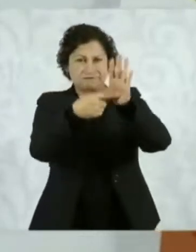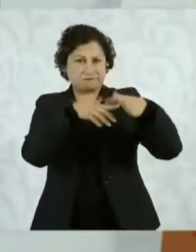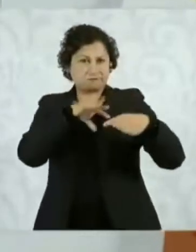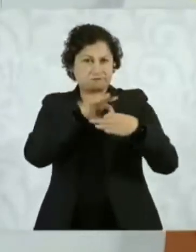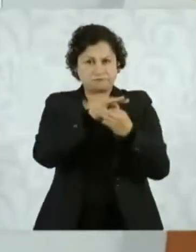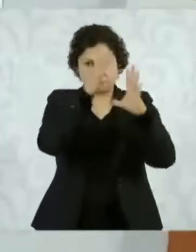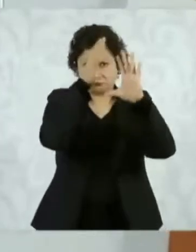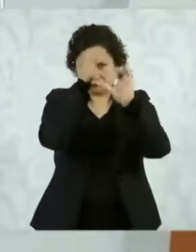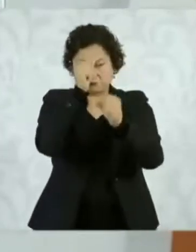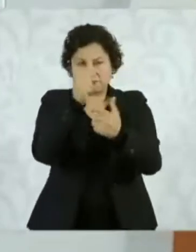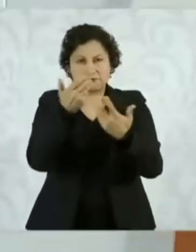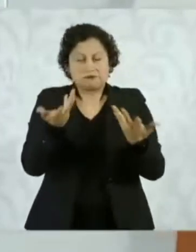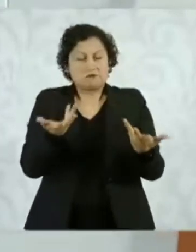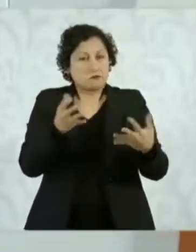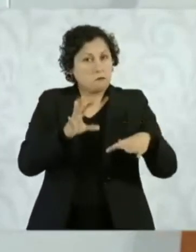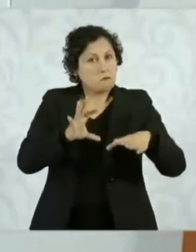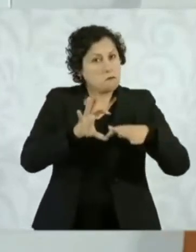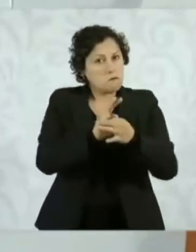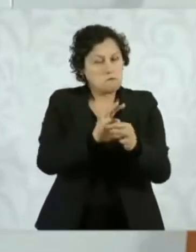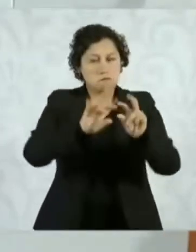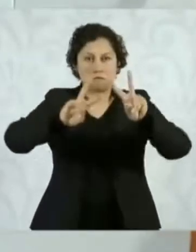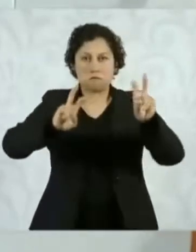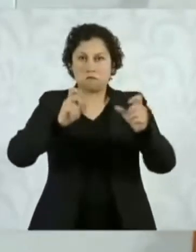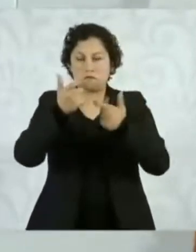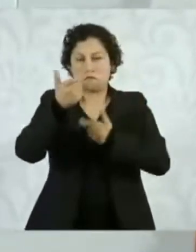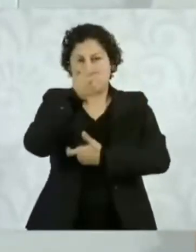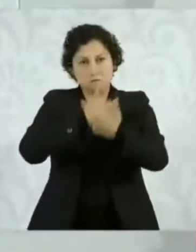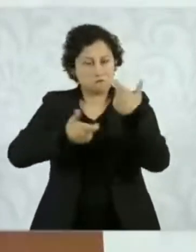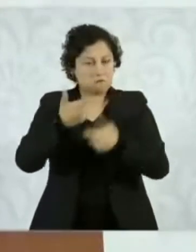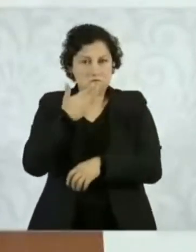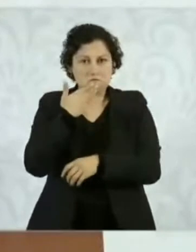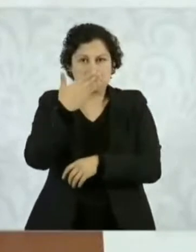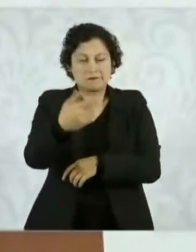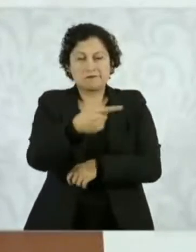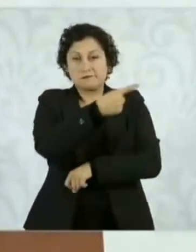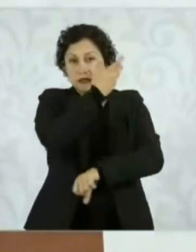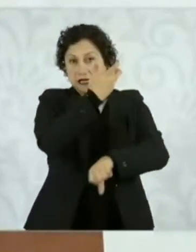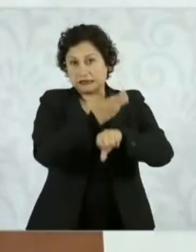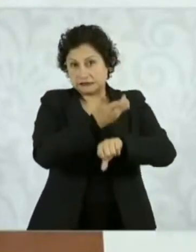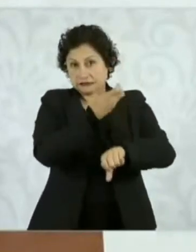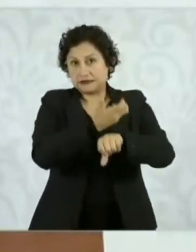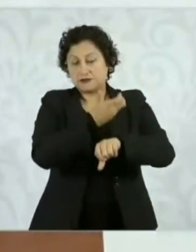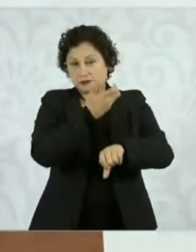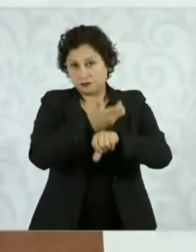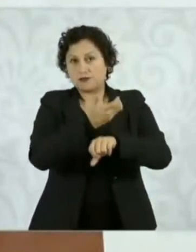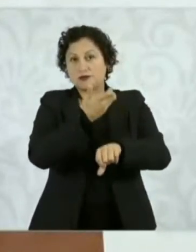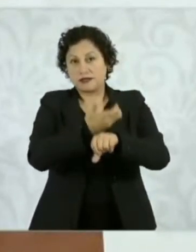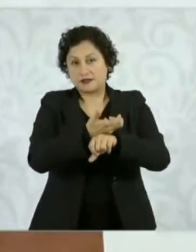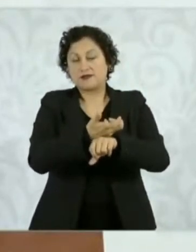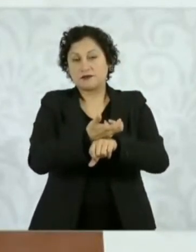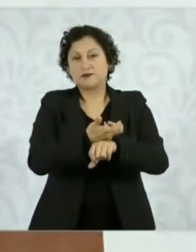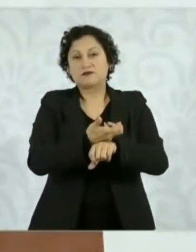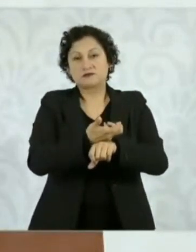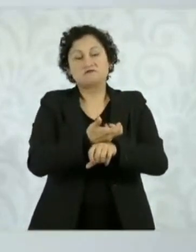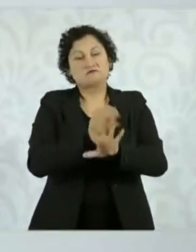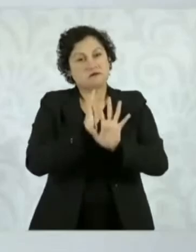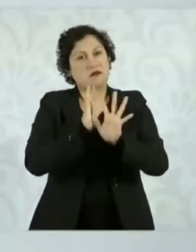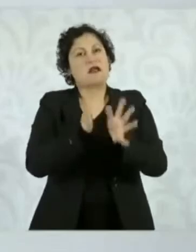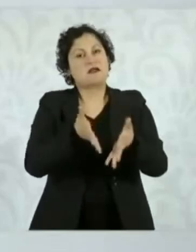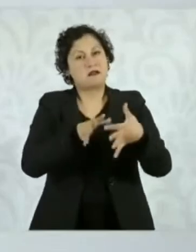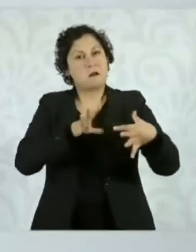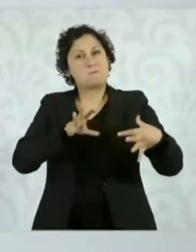Hay integración económica y Estados Unidos dependen mucho ya de su principal socio comercial.